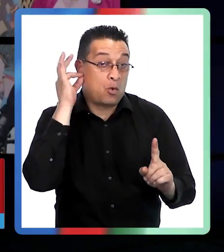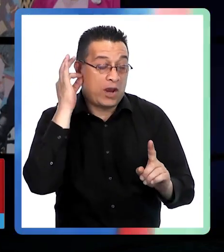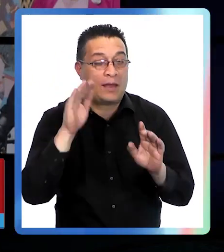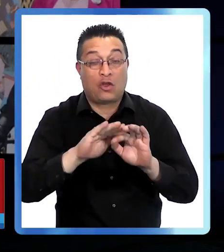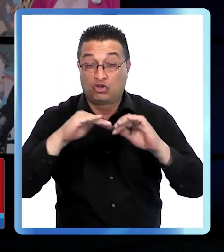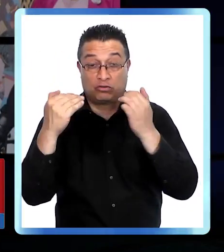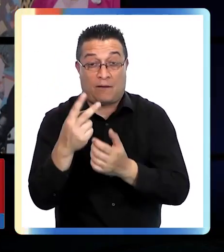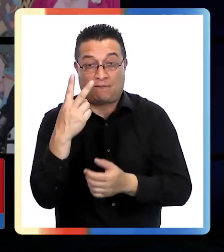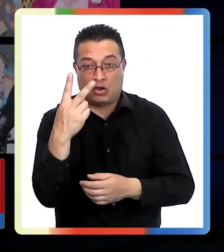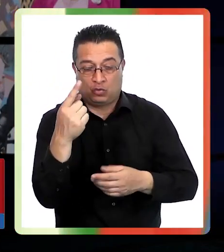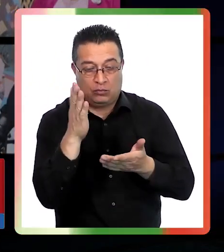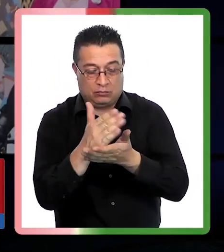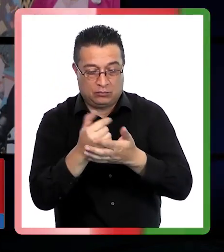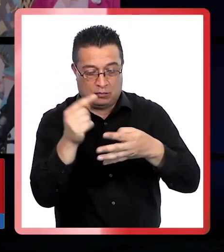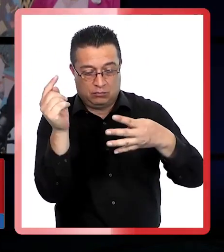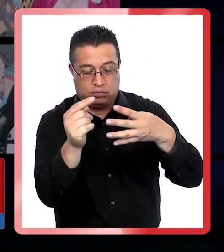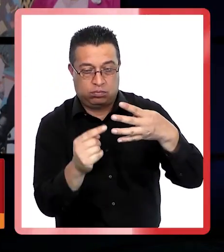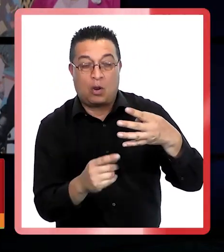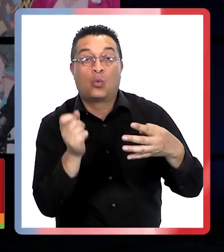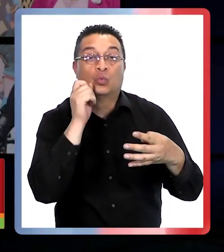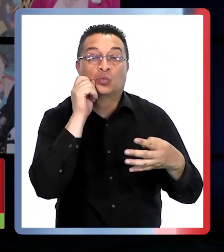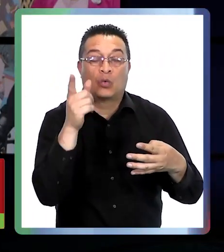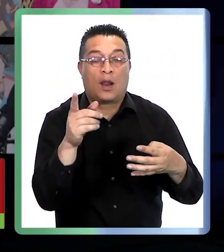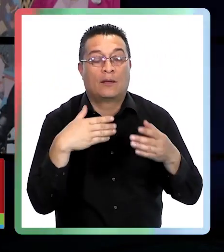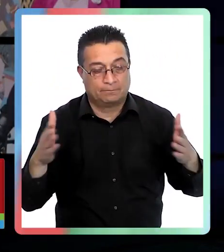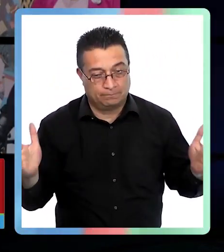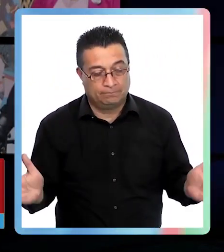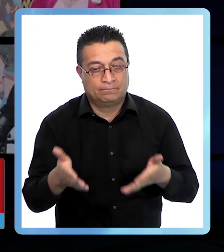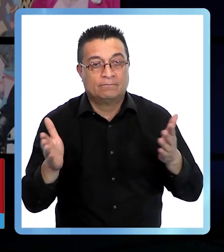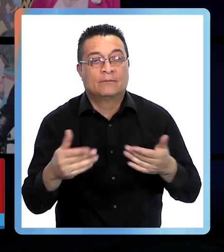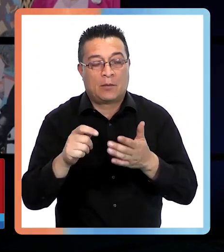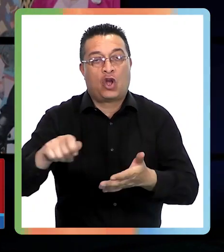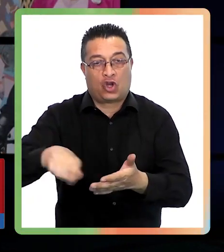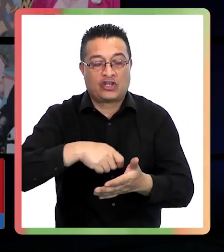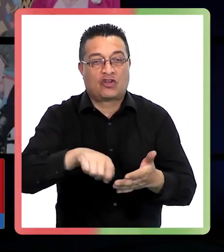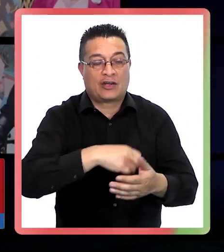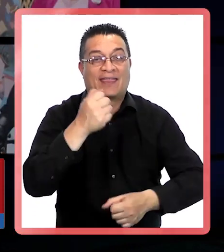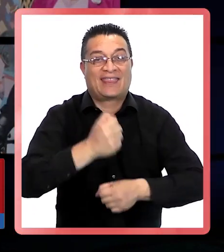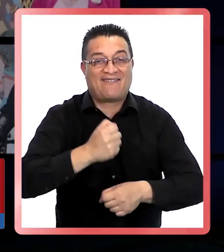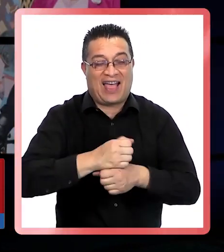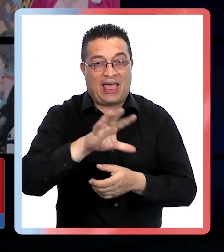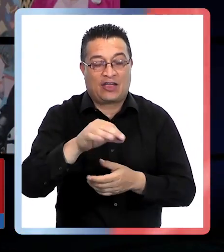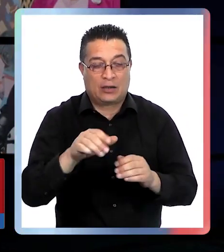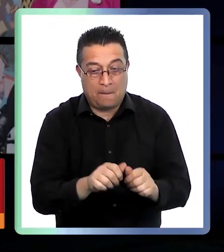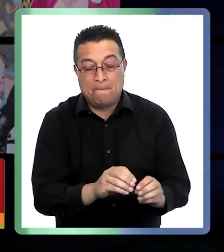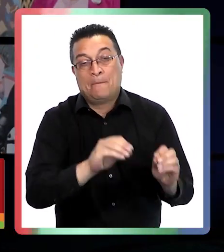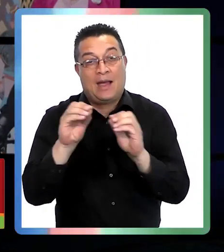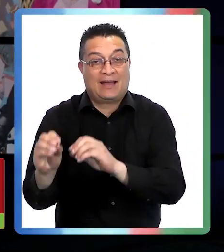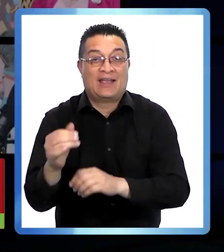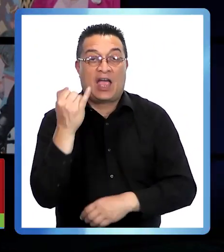cuyos ejes son los incentivos para contratar trabajadores, la extensión del IFE laboral hasta